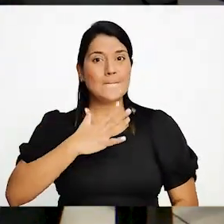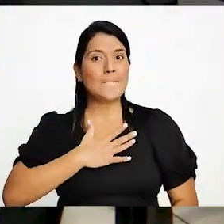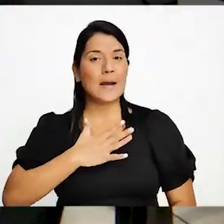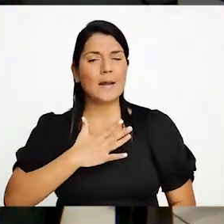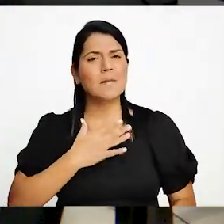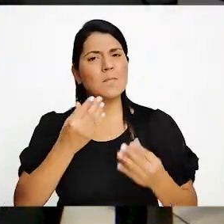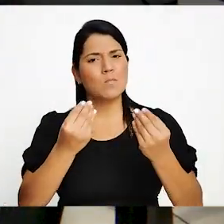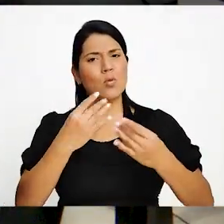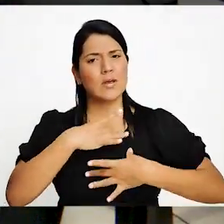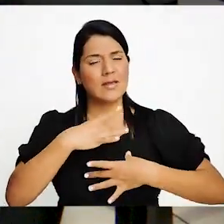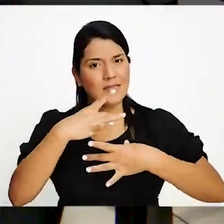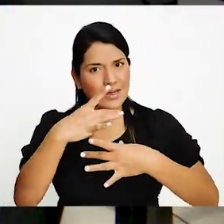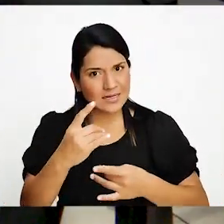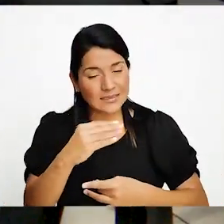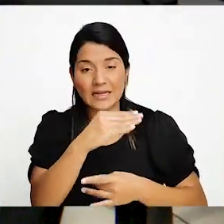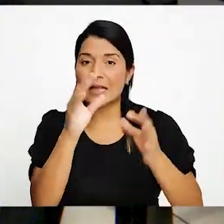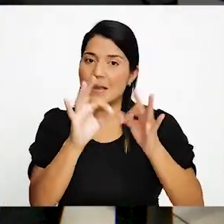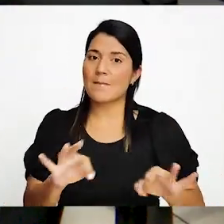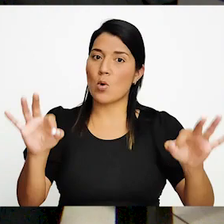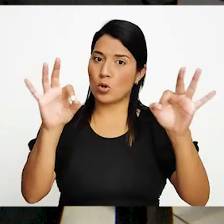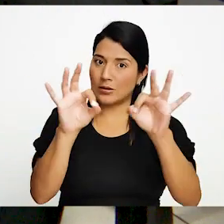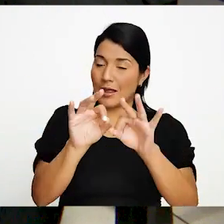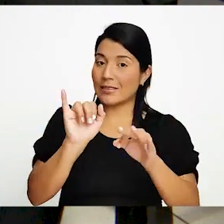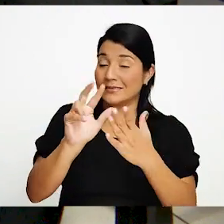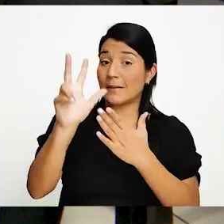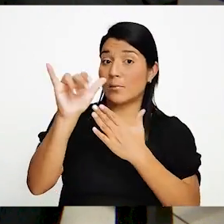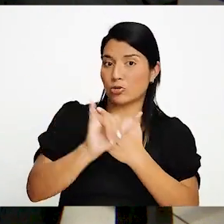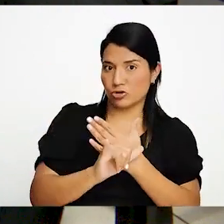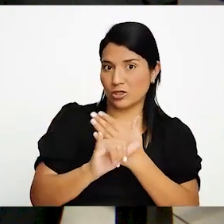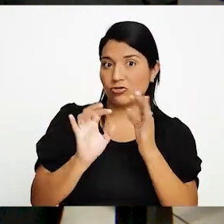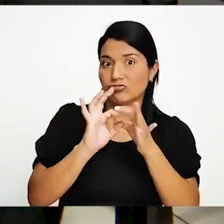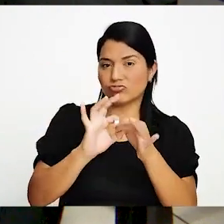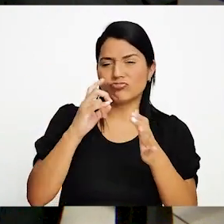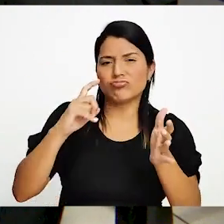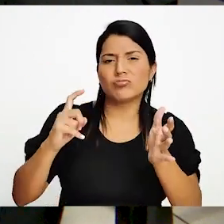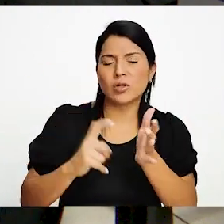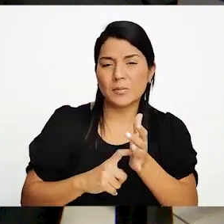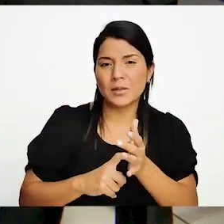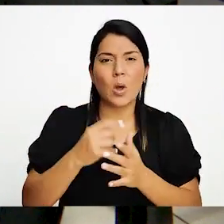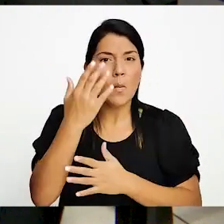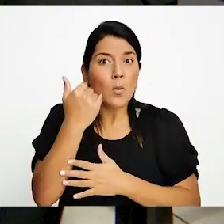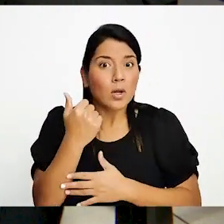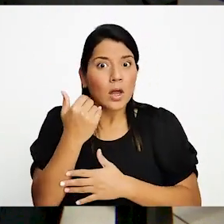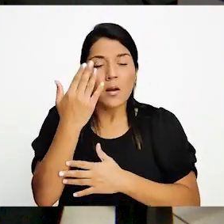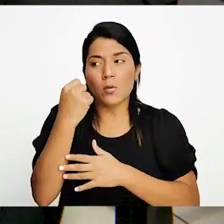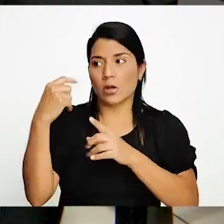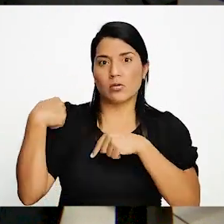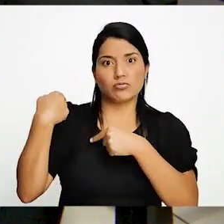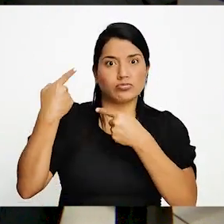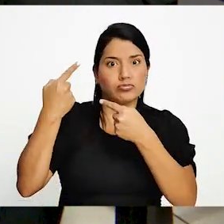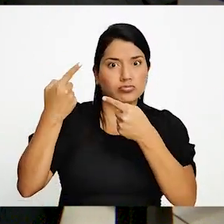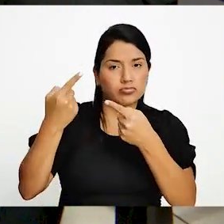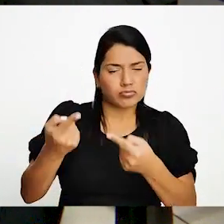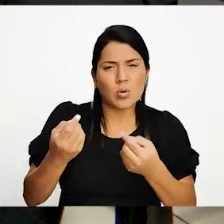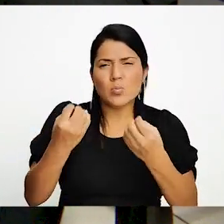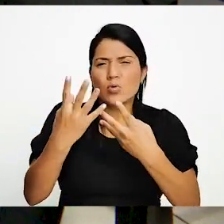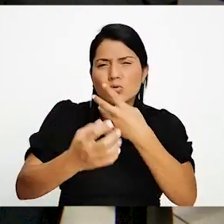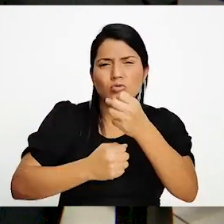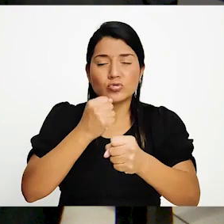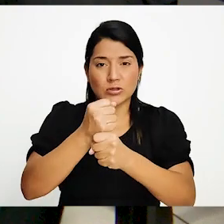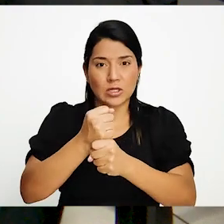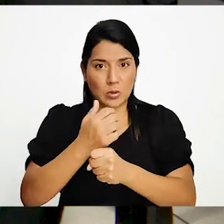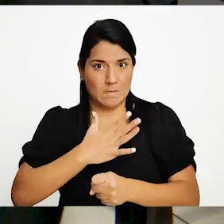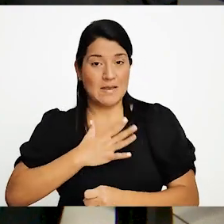interesante e importante este proyecto de reconocimiento, porque a través de los años de mi experiencia en esta